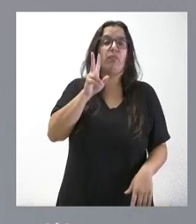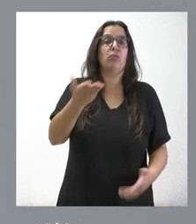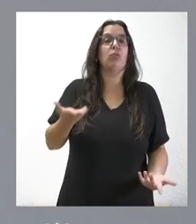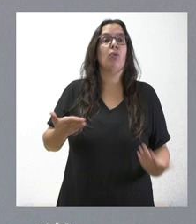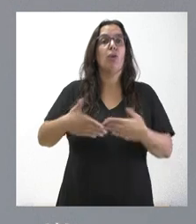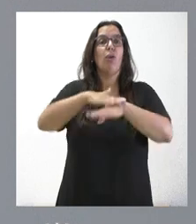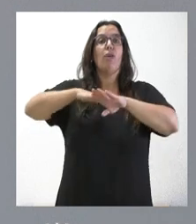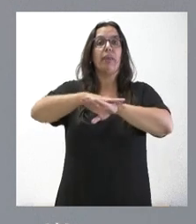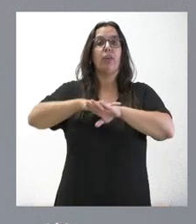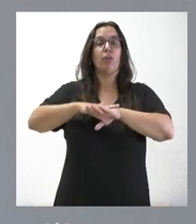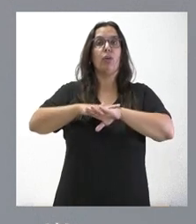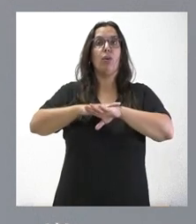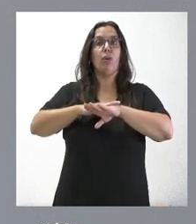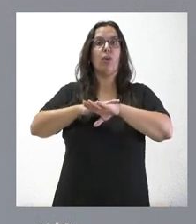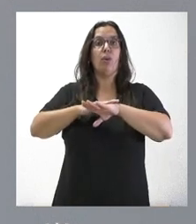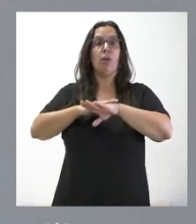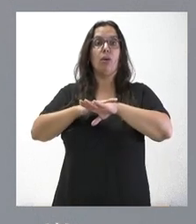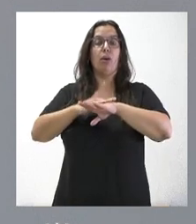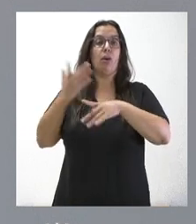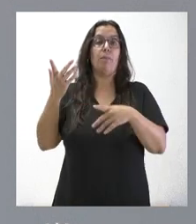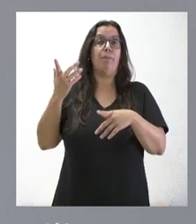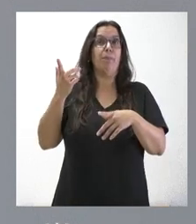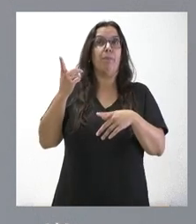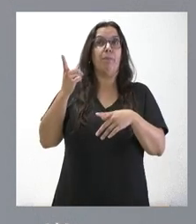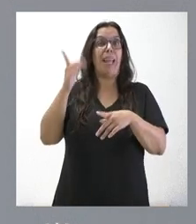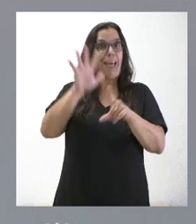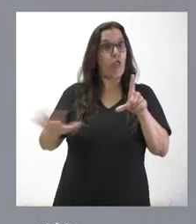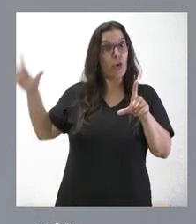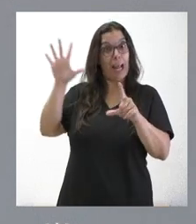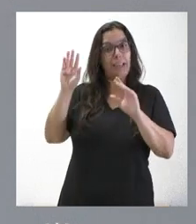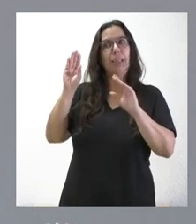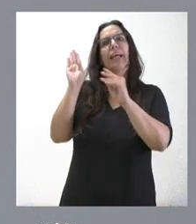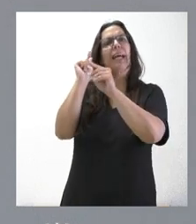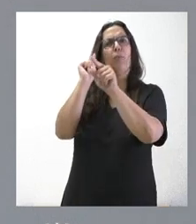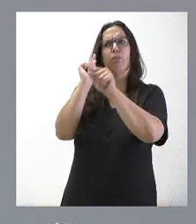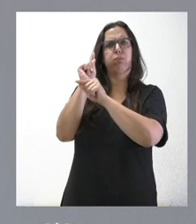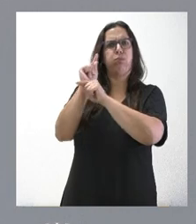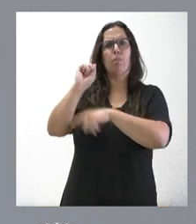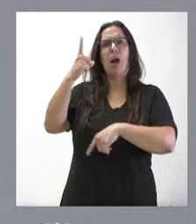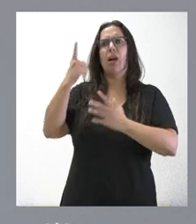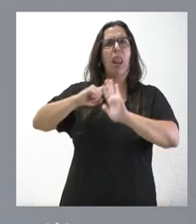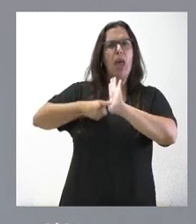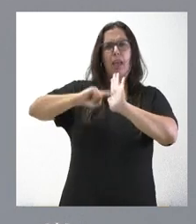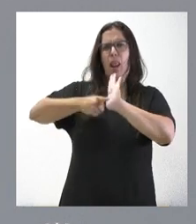la crítica fundamental a nivel nacional puede haber sido un exceso de leyes y muchas de ellas que han sido